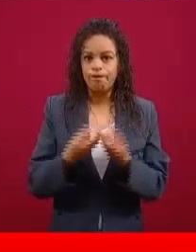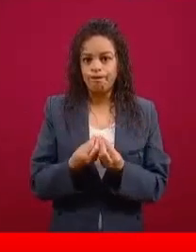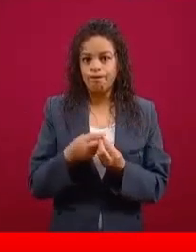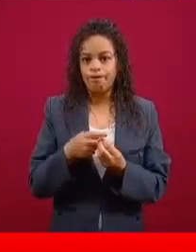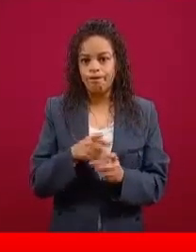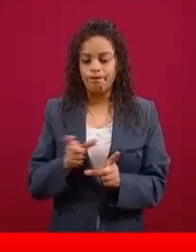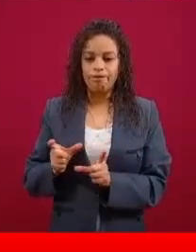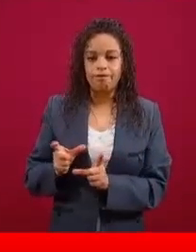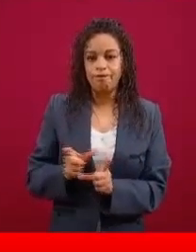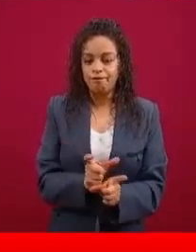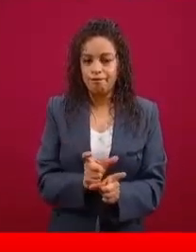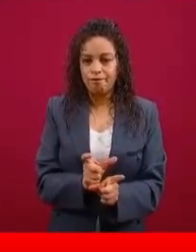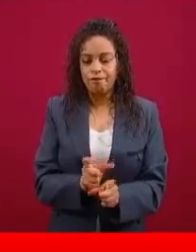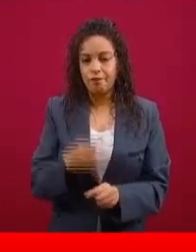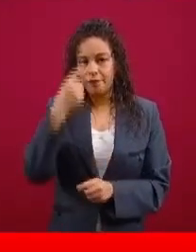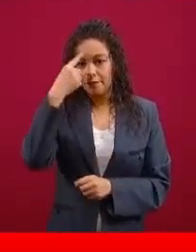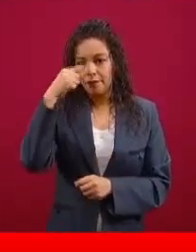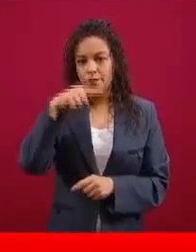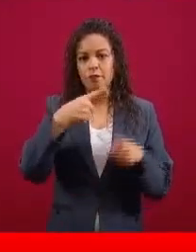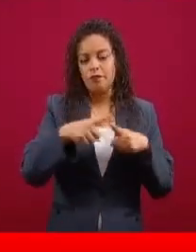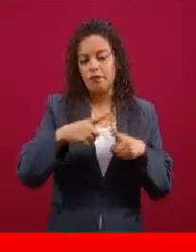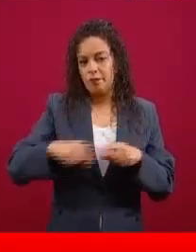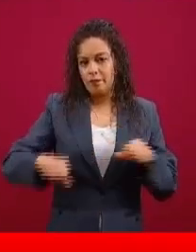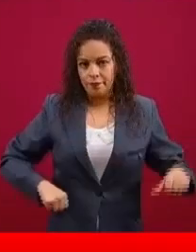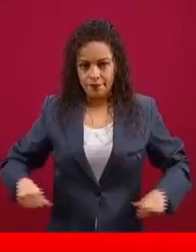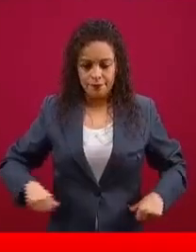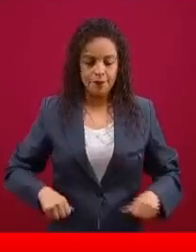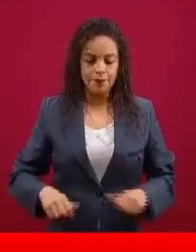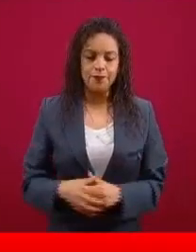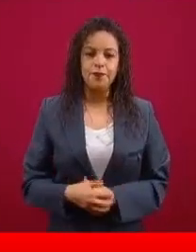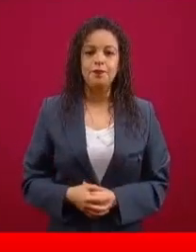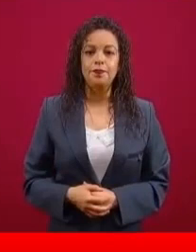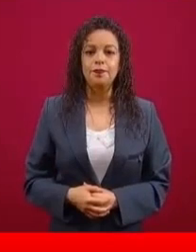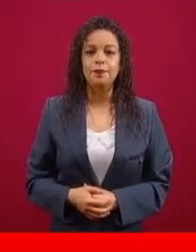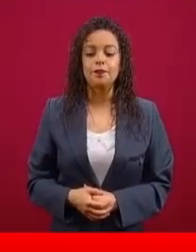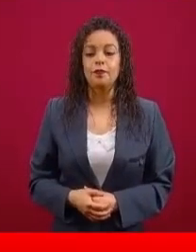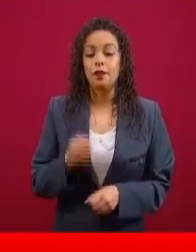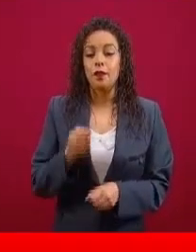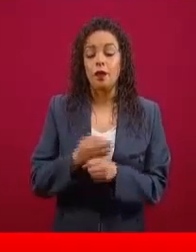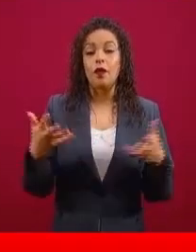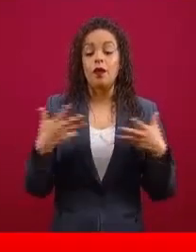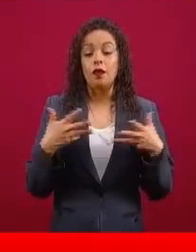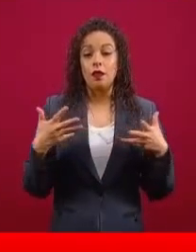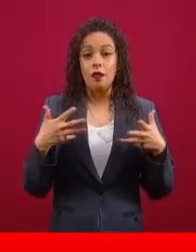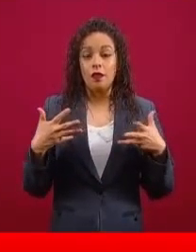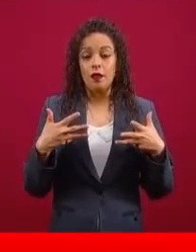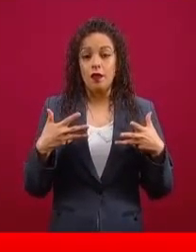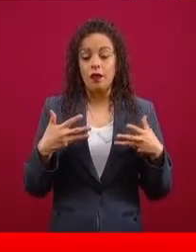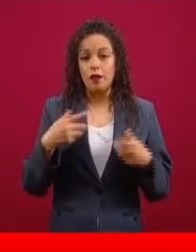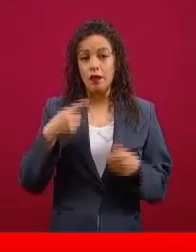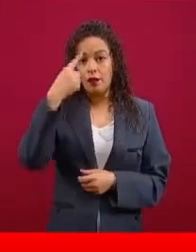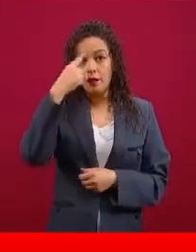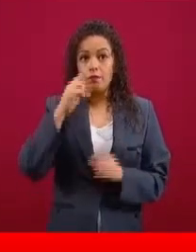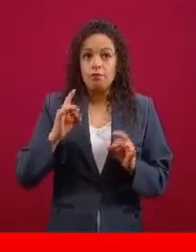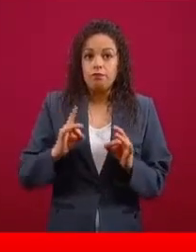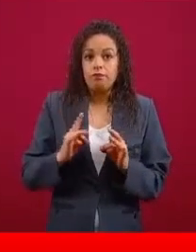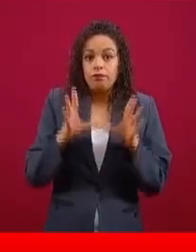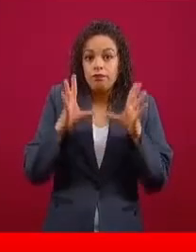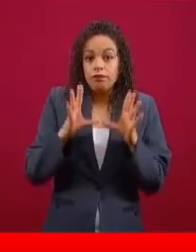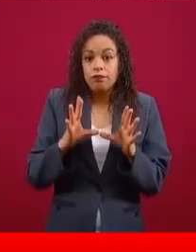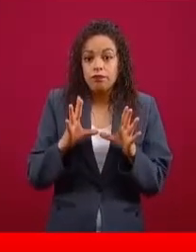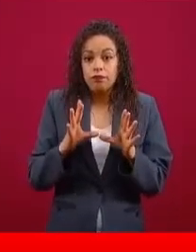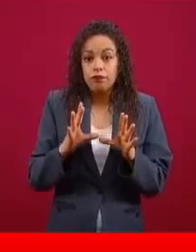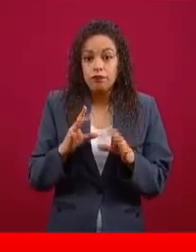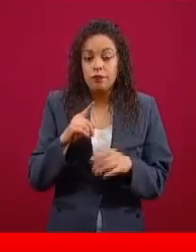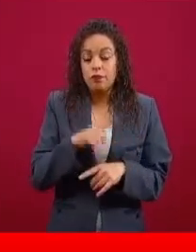operativos. Tenemos disponible para poder reaccionar en el